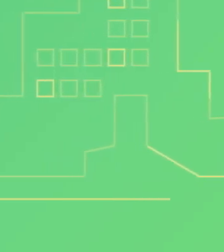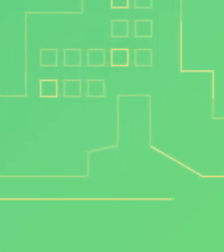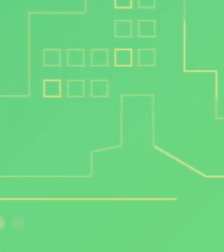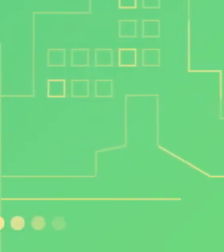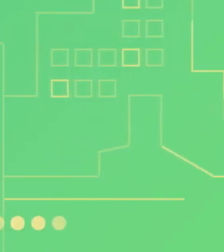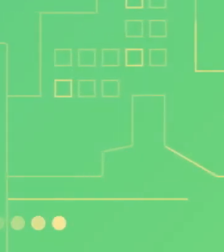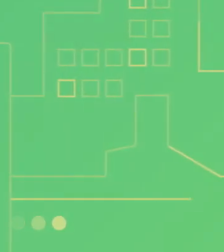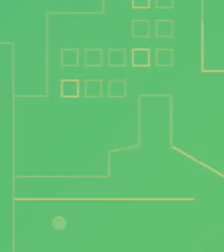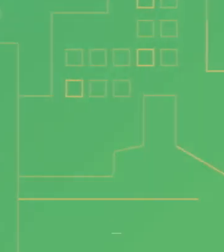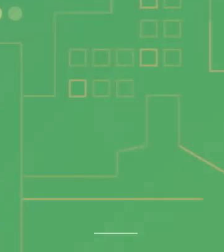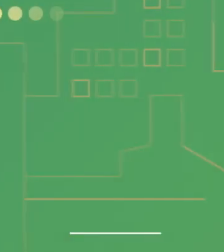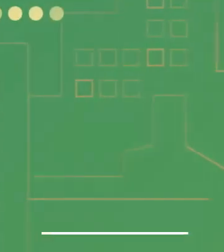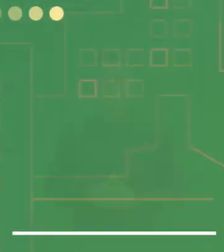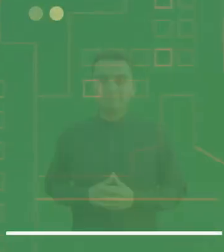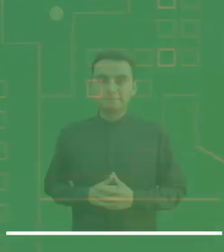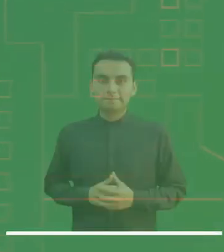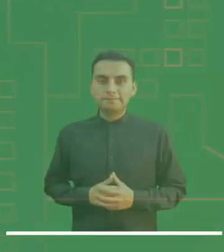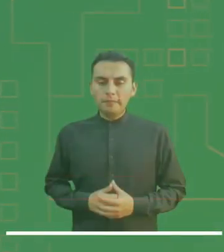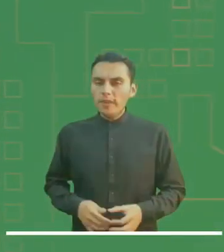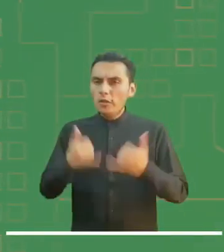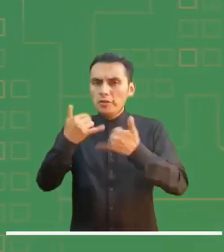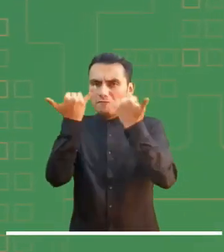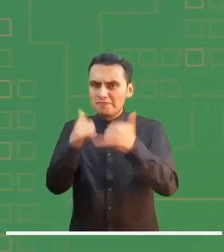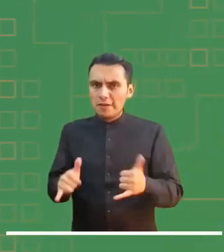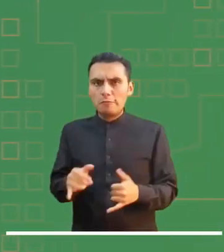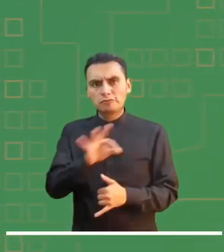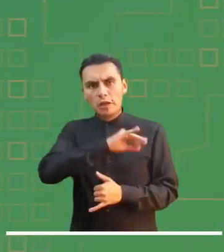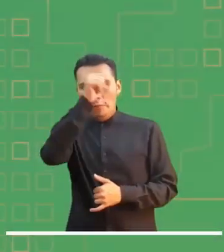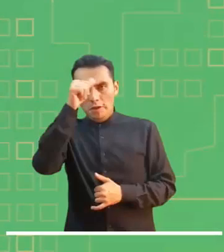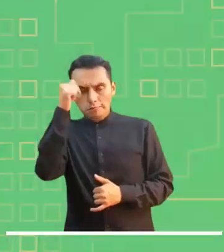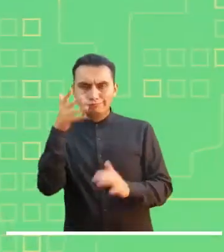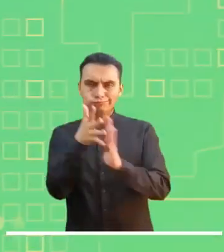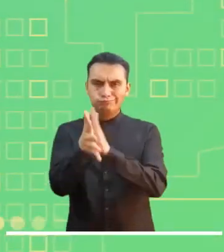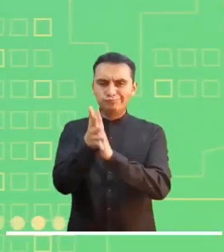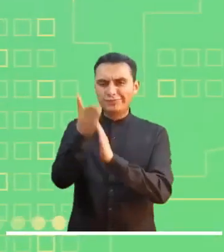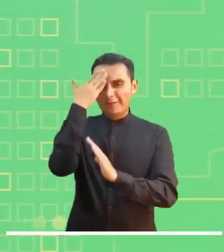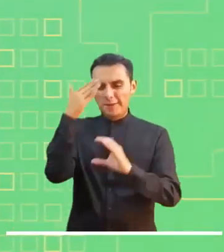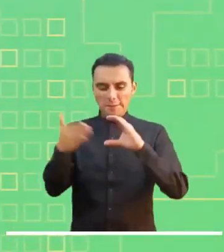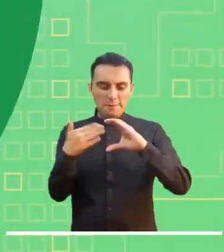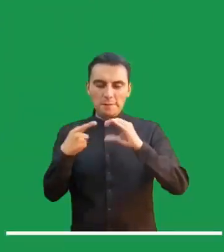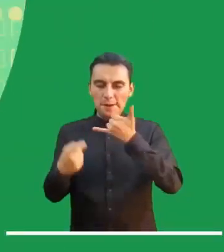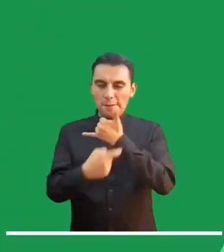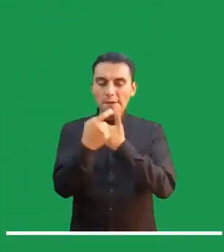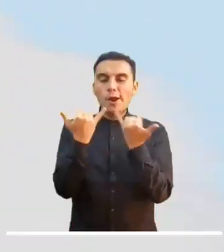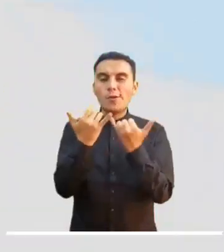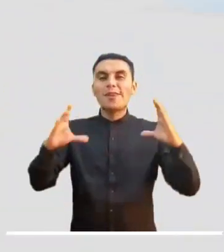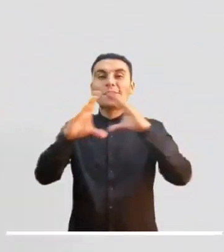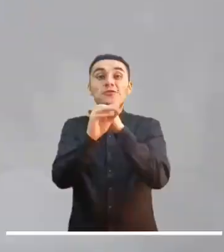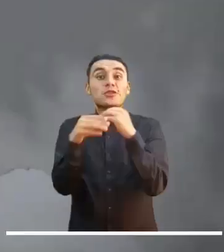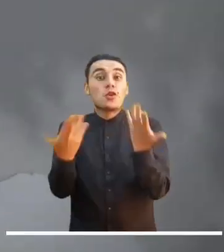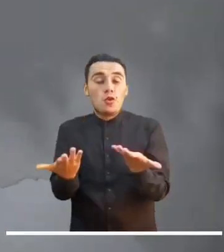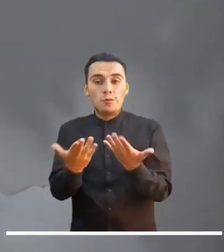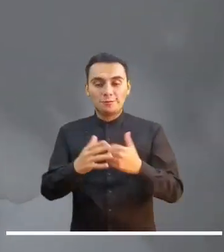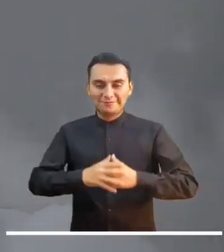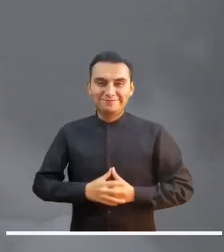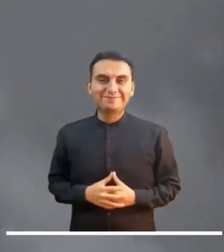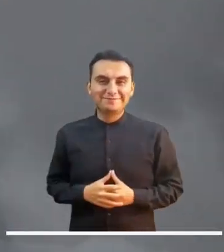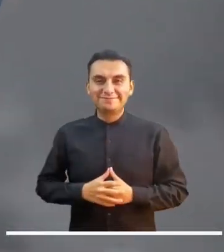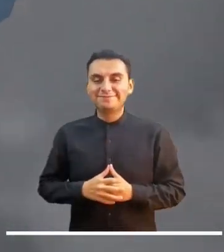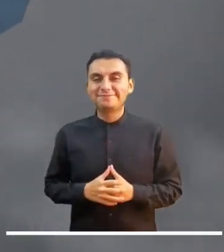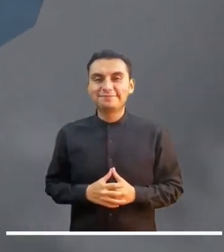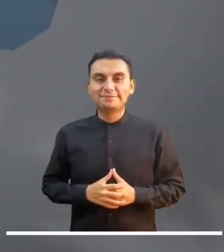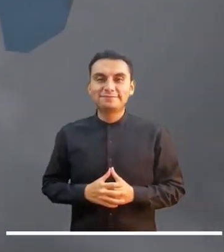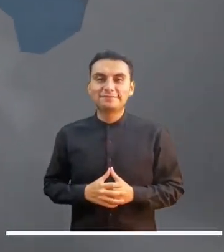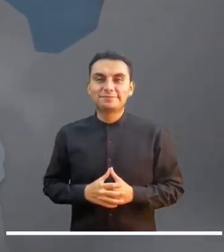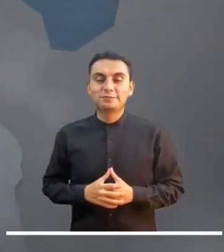Llegamos al final de este fin de semana con nuestro pronóstico del tiempo de la noche de hoy y la madrugada del lunes. El Caribe